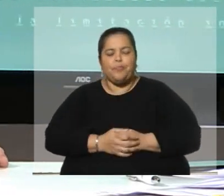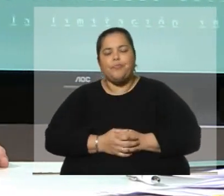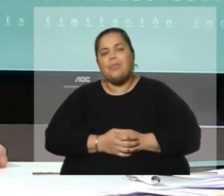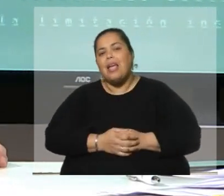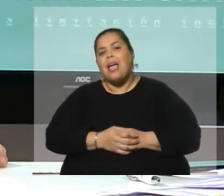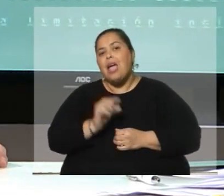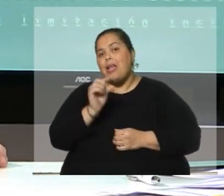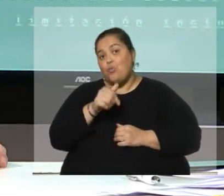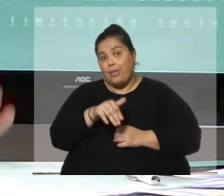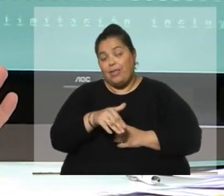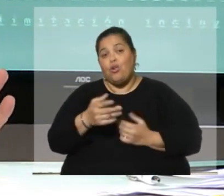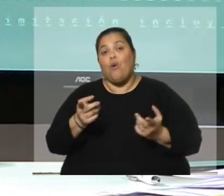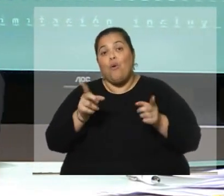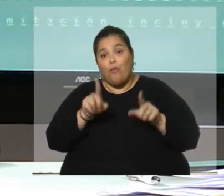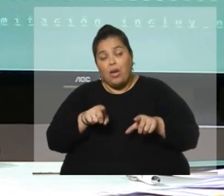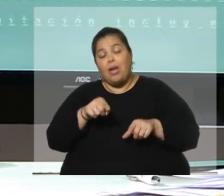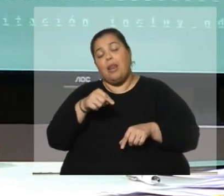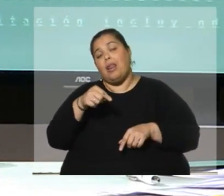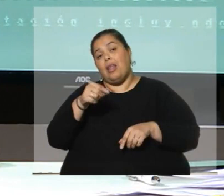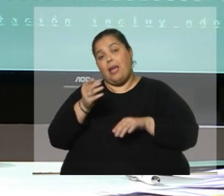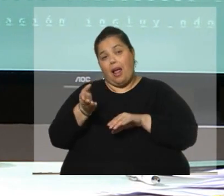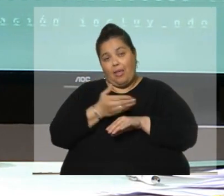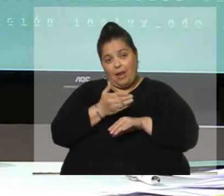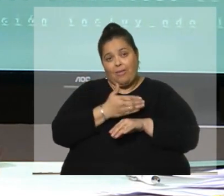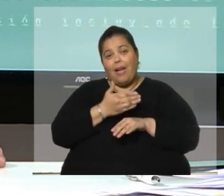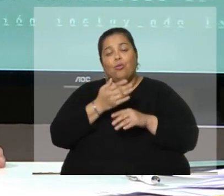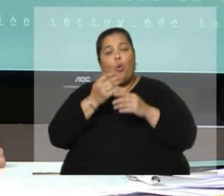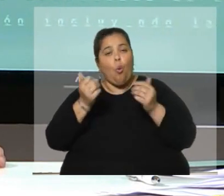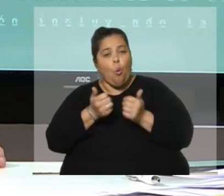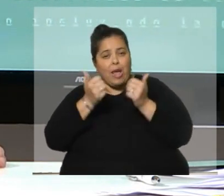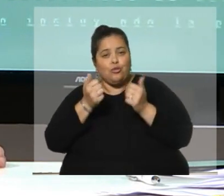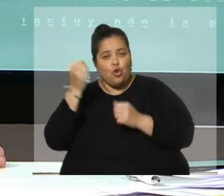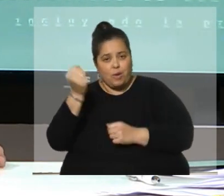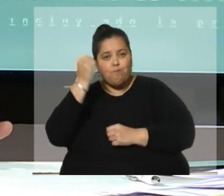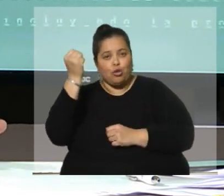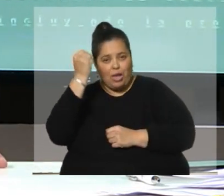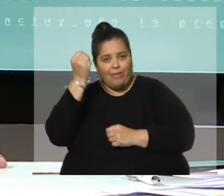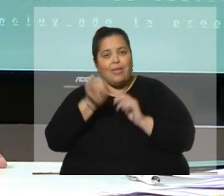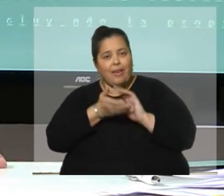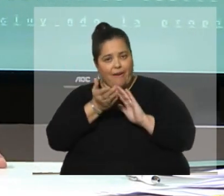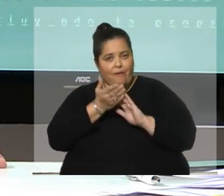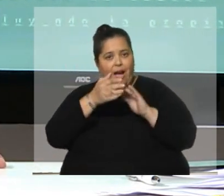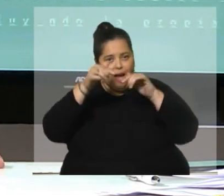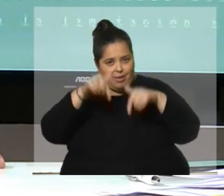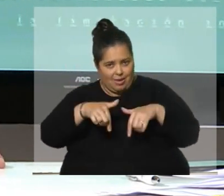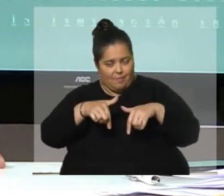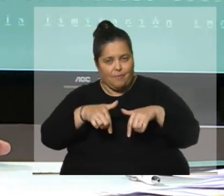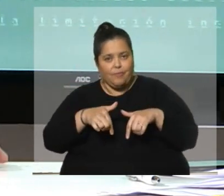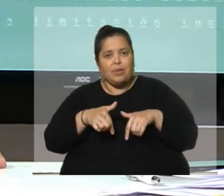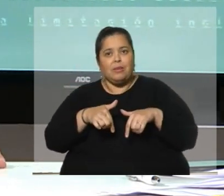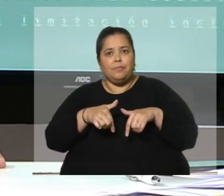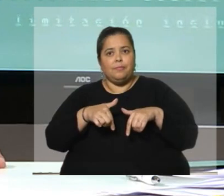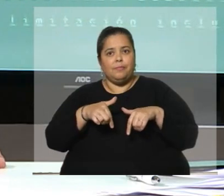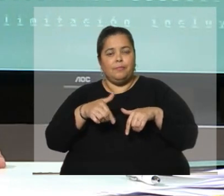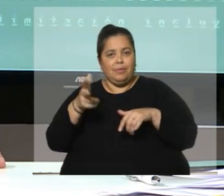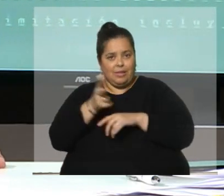vamos a estar adelantando, anticipando de alguna manera, un hecho realmente importante que va a ocurrir aquí, frente a estas